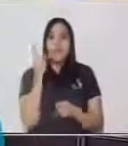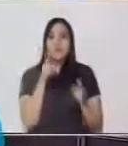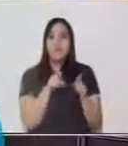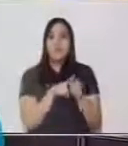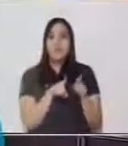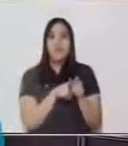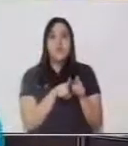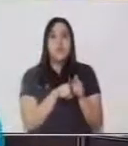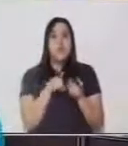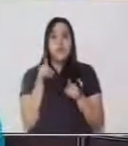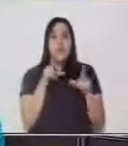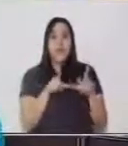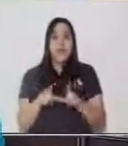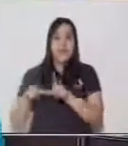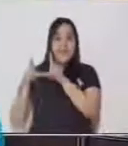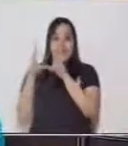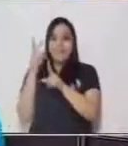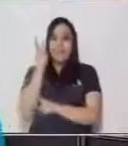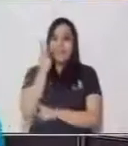posiciones.